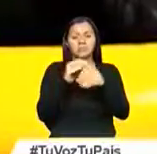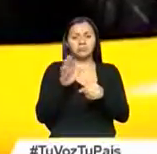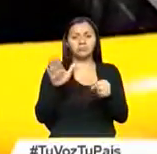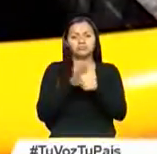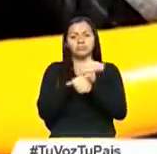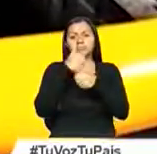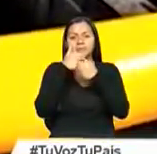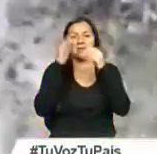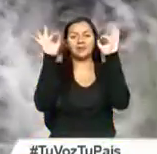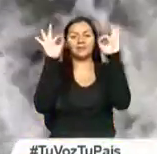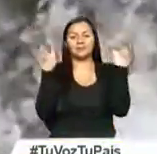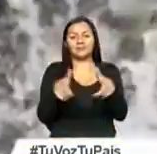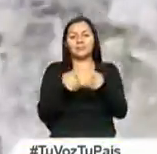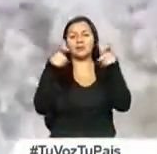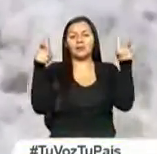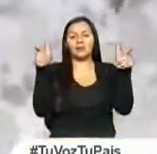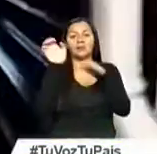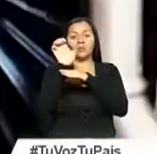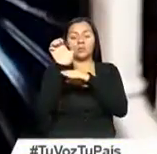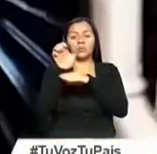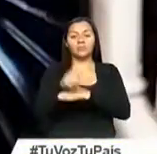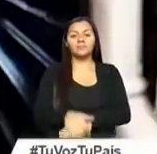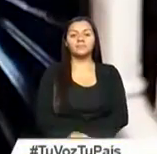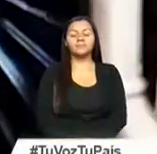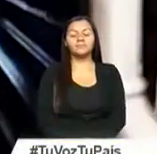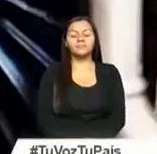de electricidad más grande con la que cuenta el país.